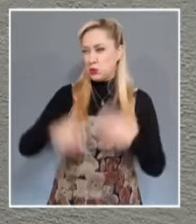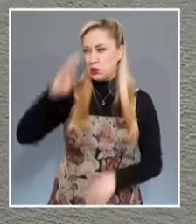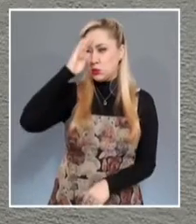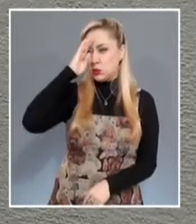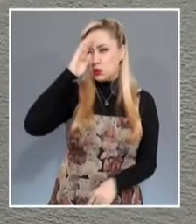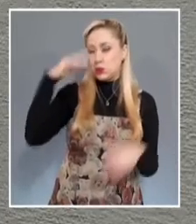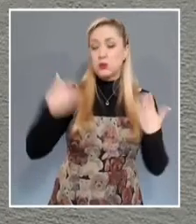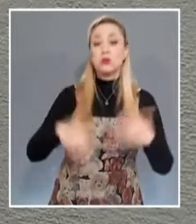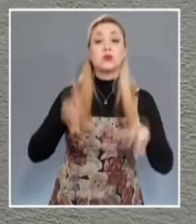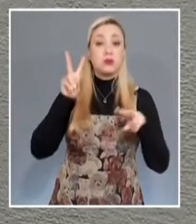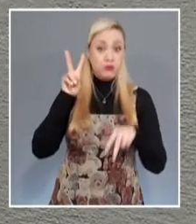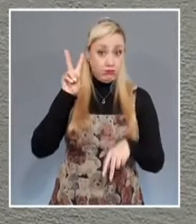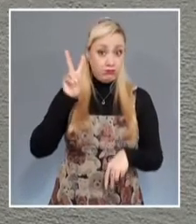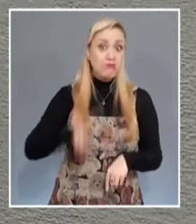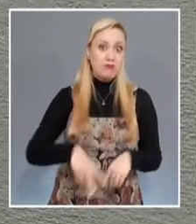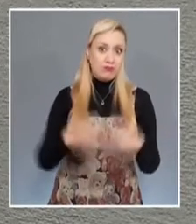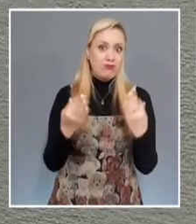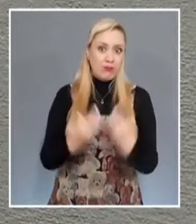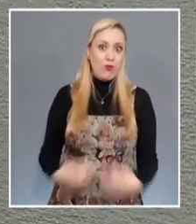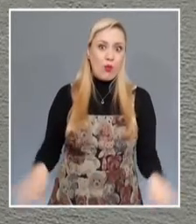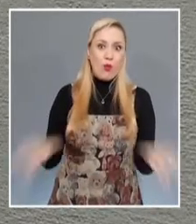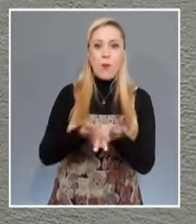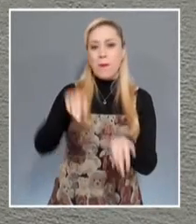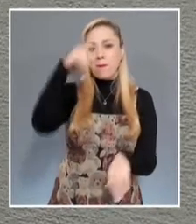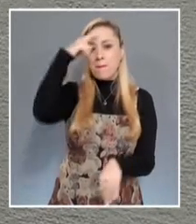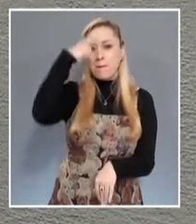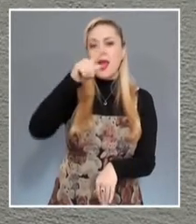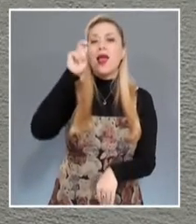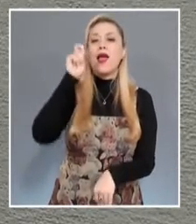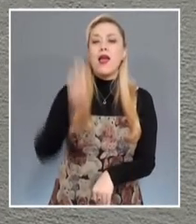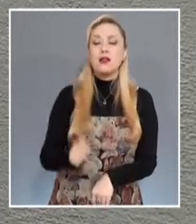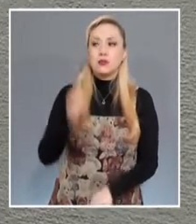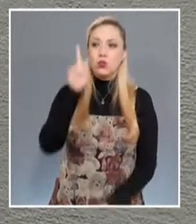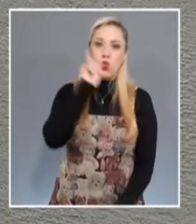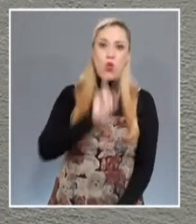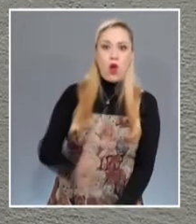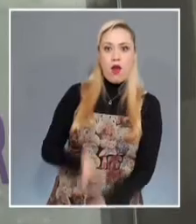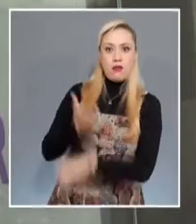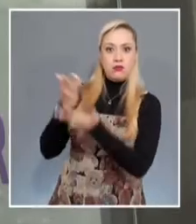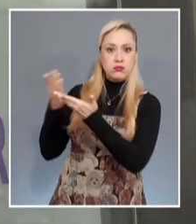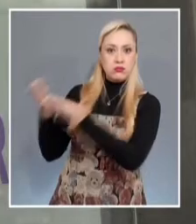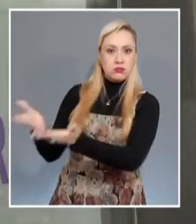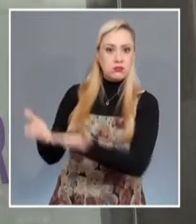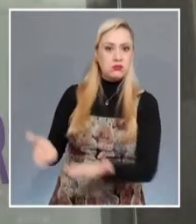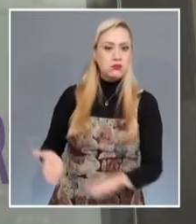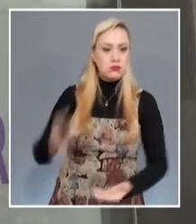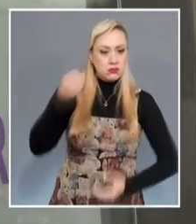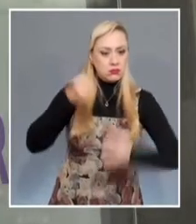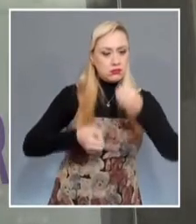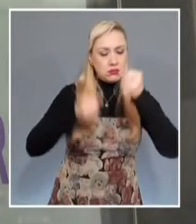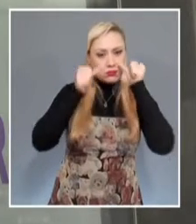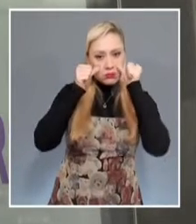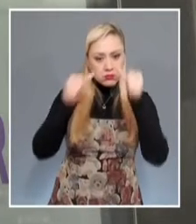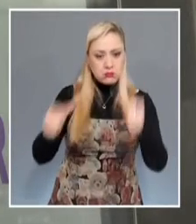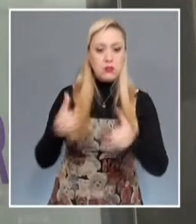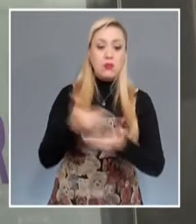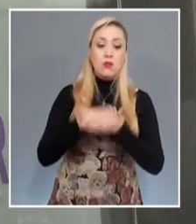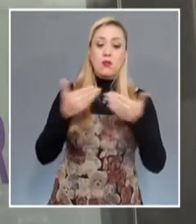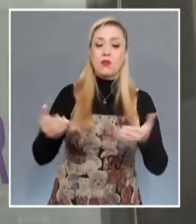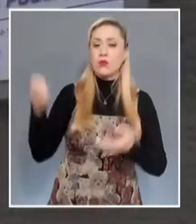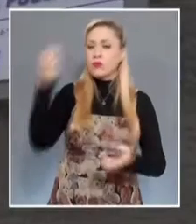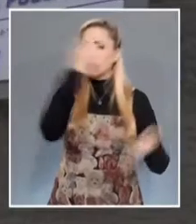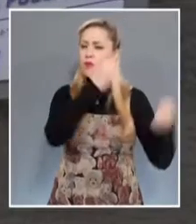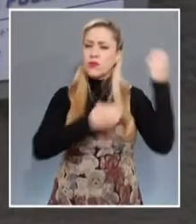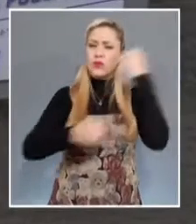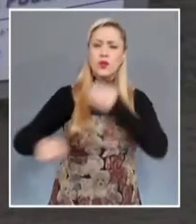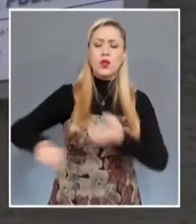importante en el acceso a la justicia para esta mujer, toda vez que se analizará en sede internacional las